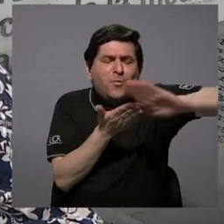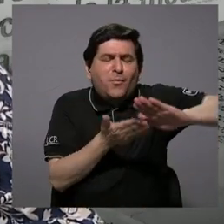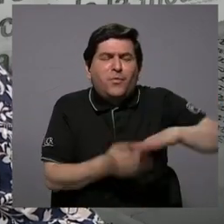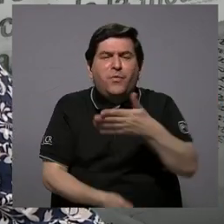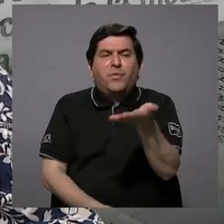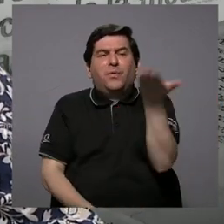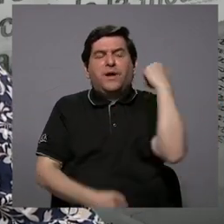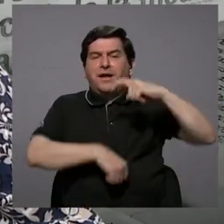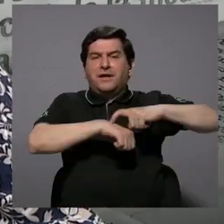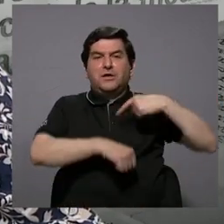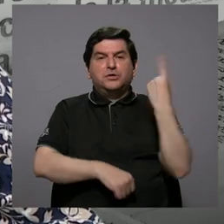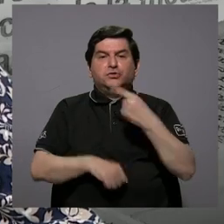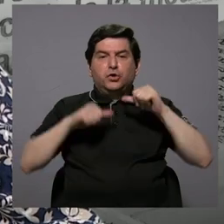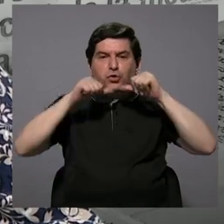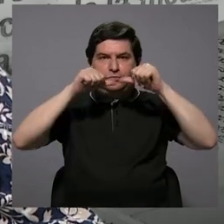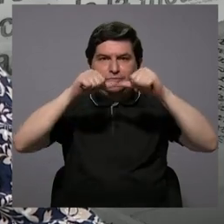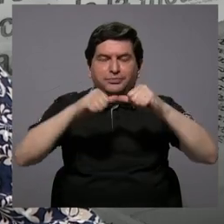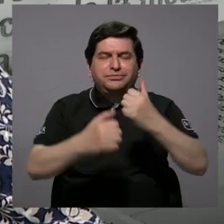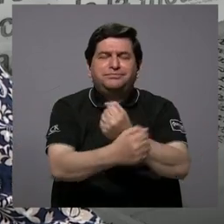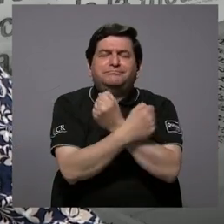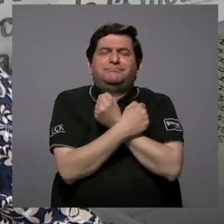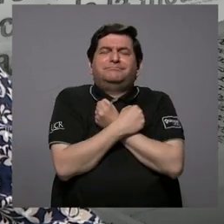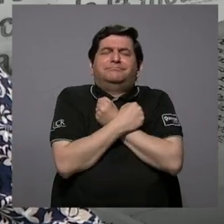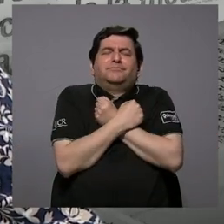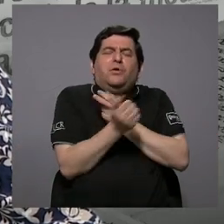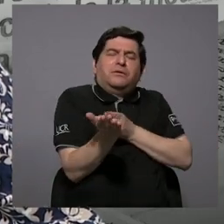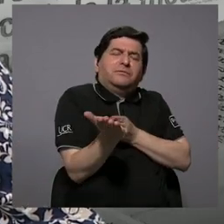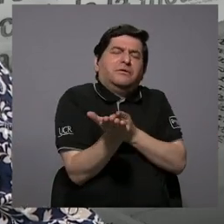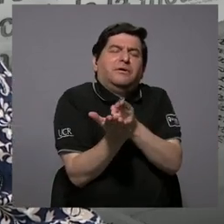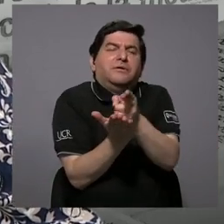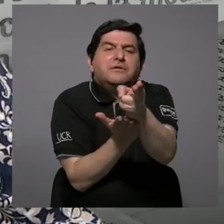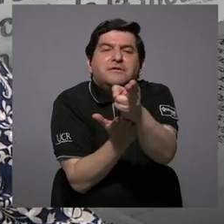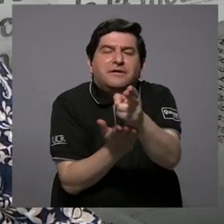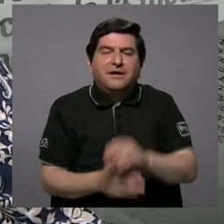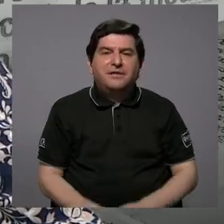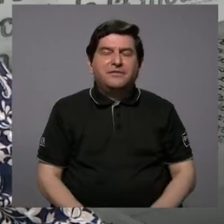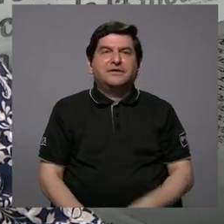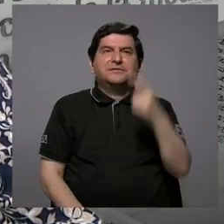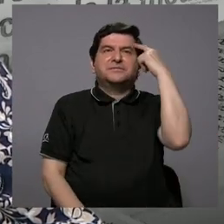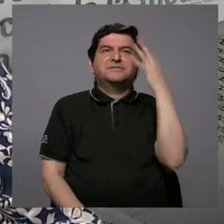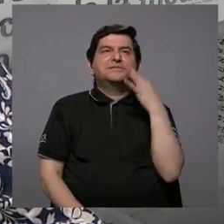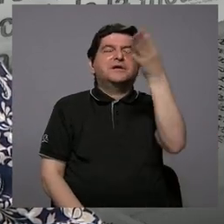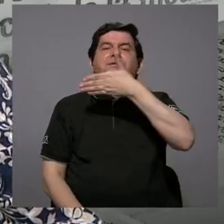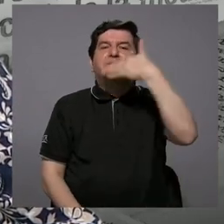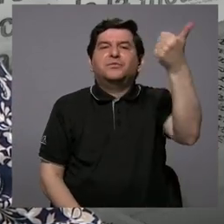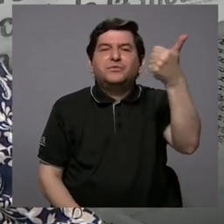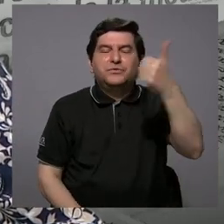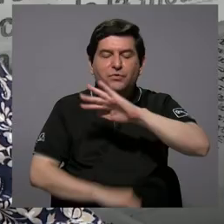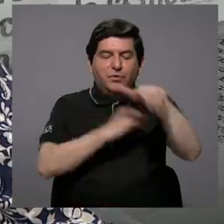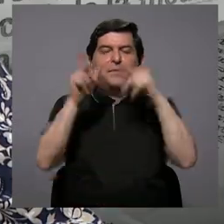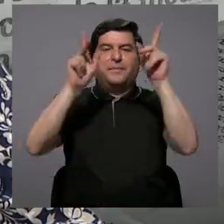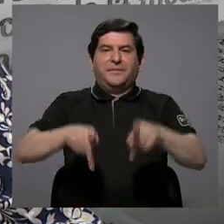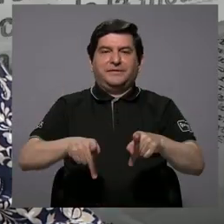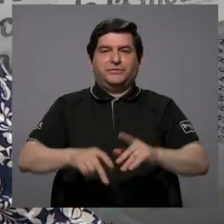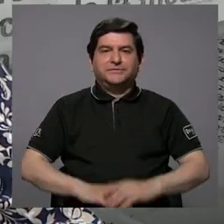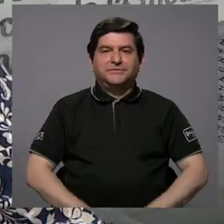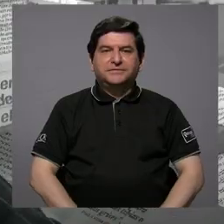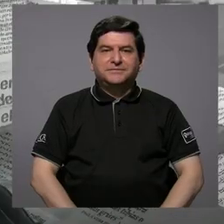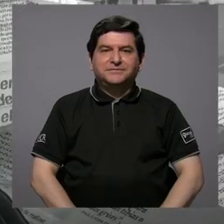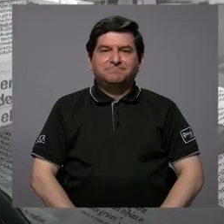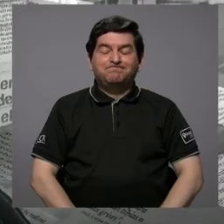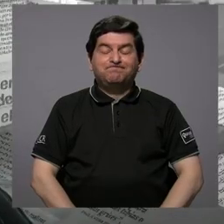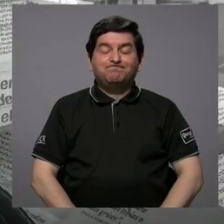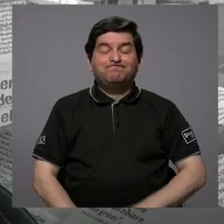solo sirva para seguir adelante con amor, con honestidad, que un futuro mejor para todos. Bueno,